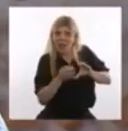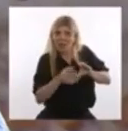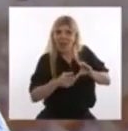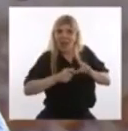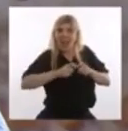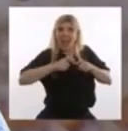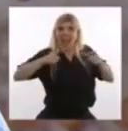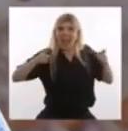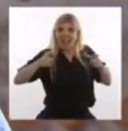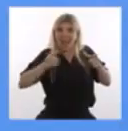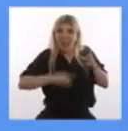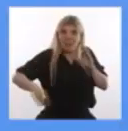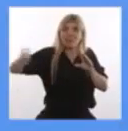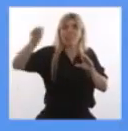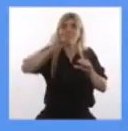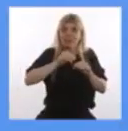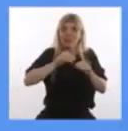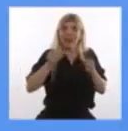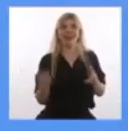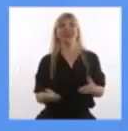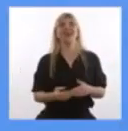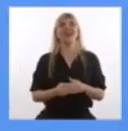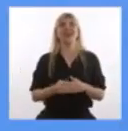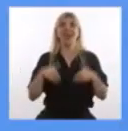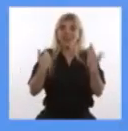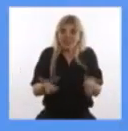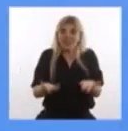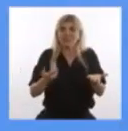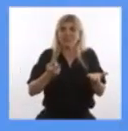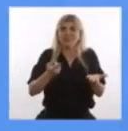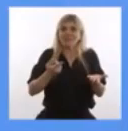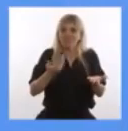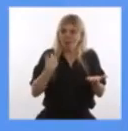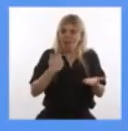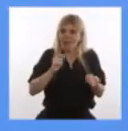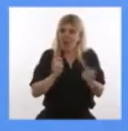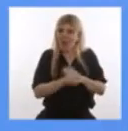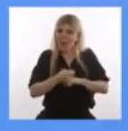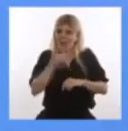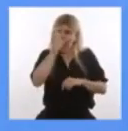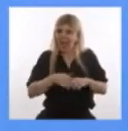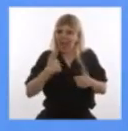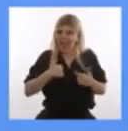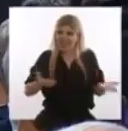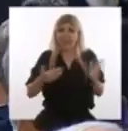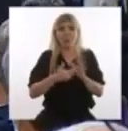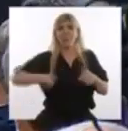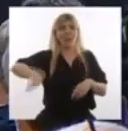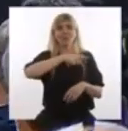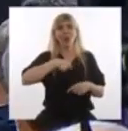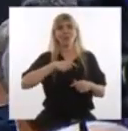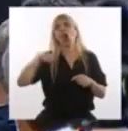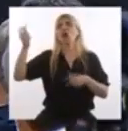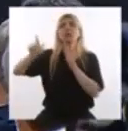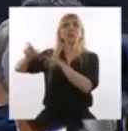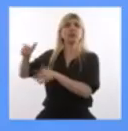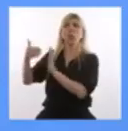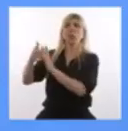Tenemos la oportunidad de cambiar este país, de hacerlo de otro modo. Y depende de nosotros, no depende de nosotros.